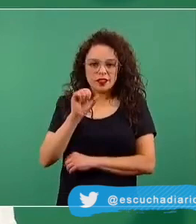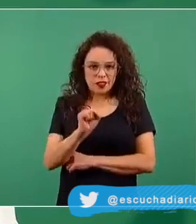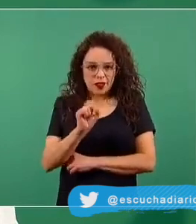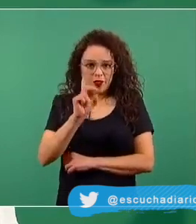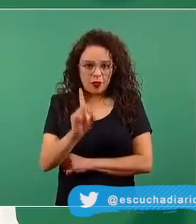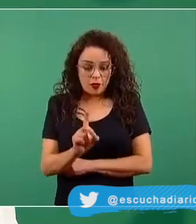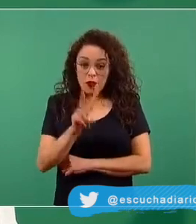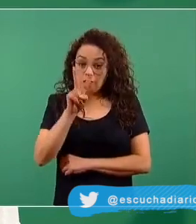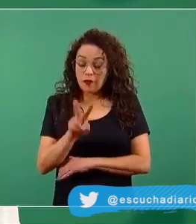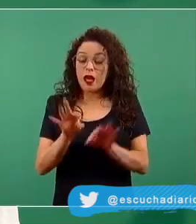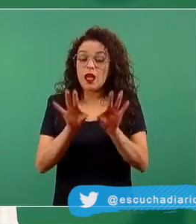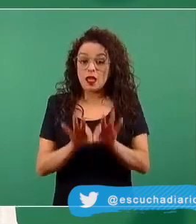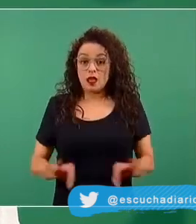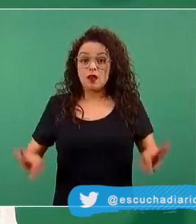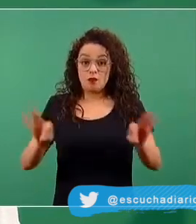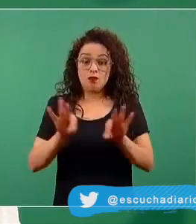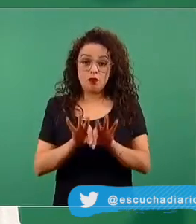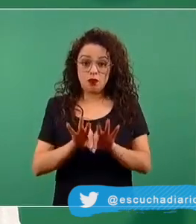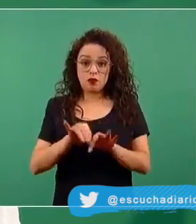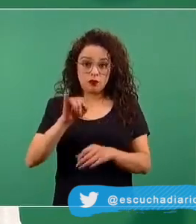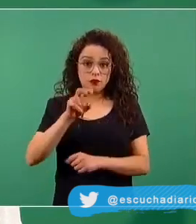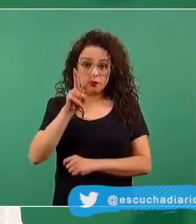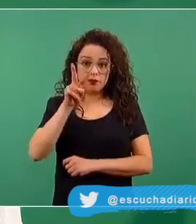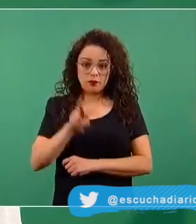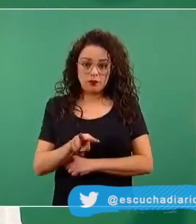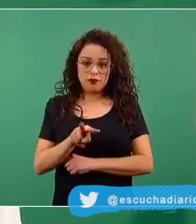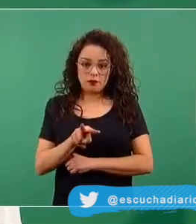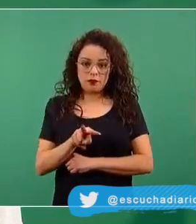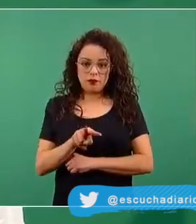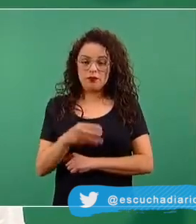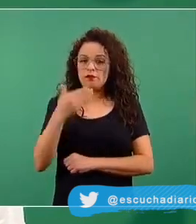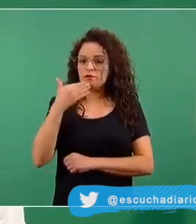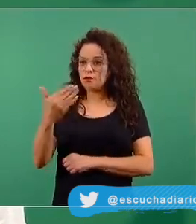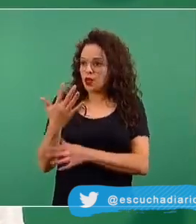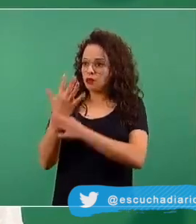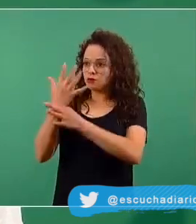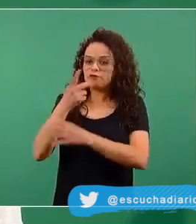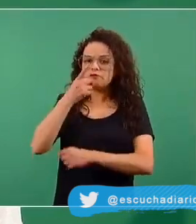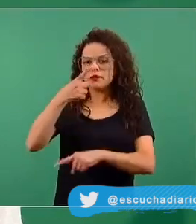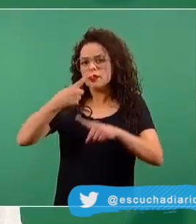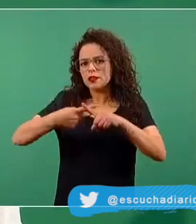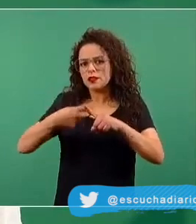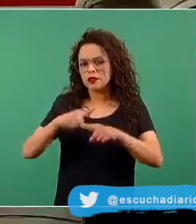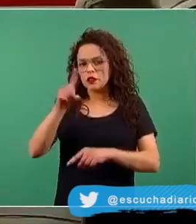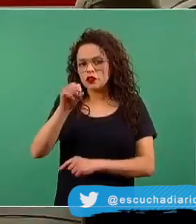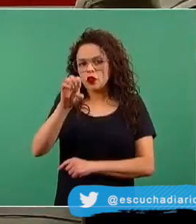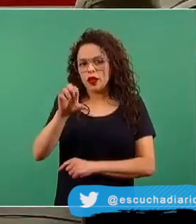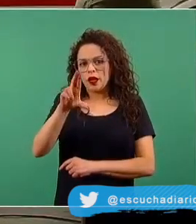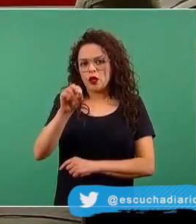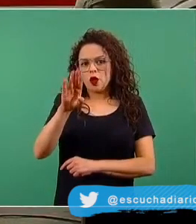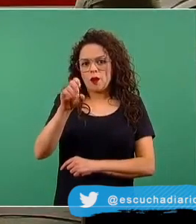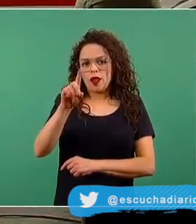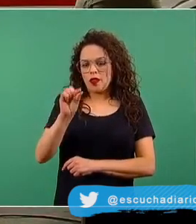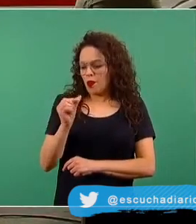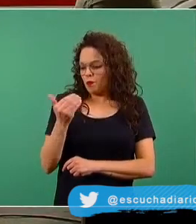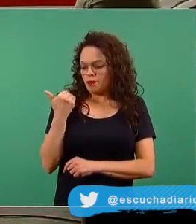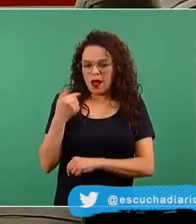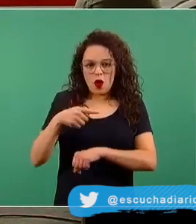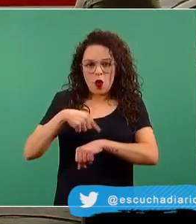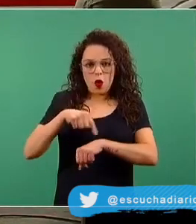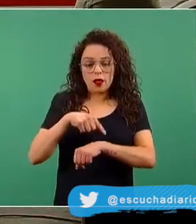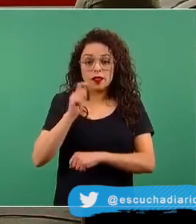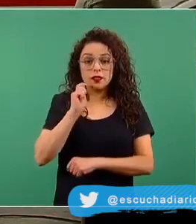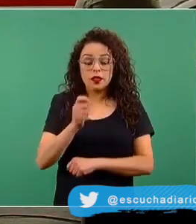importante de resolver. Es algo que, como bien comentó el maestro Zoe Robledo, hace unas pocas horas, está en un